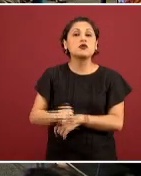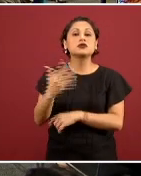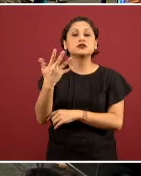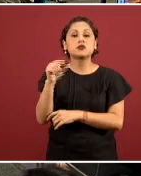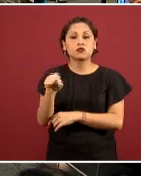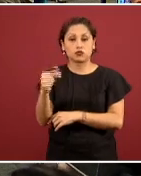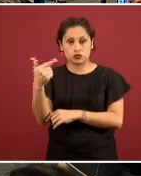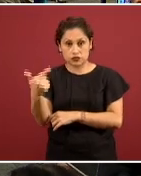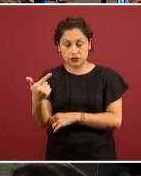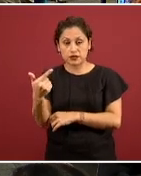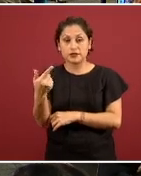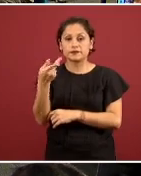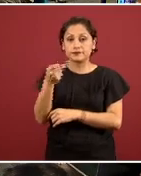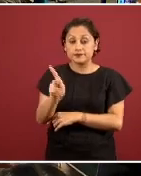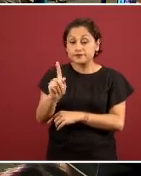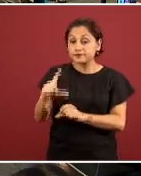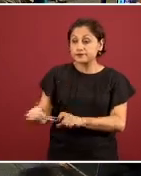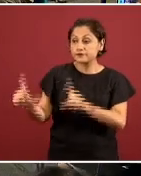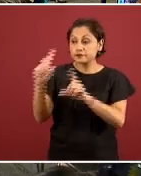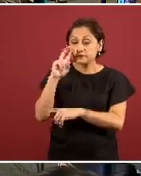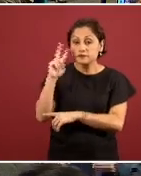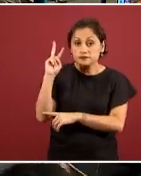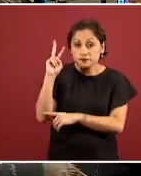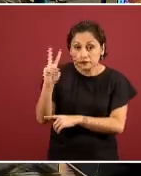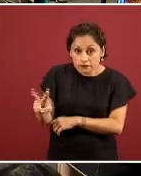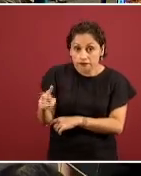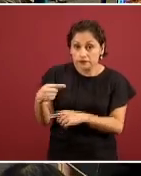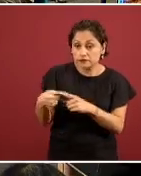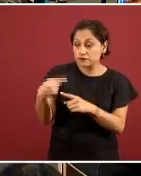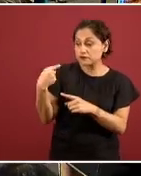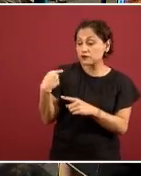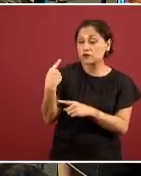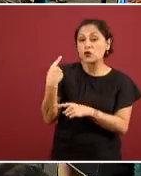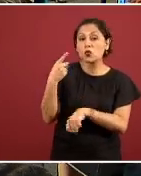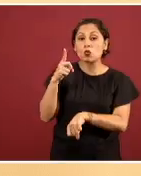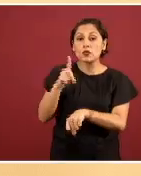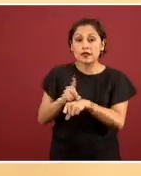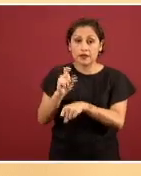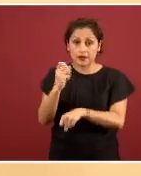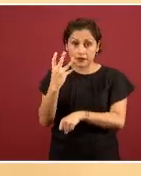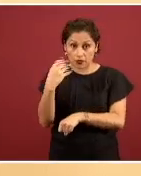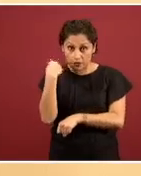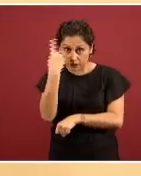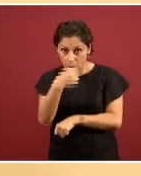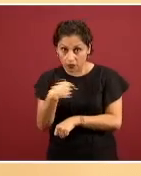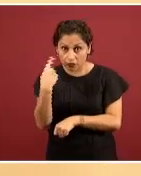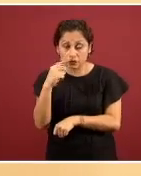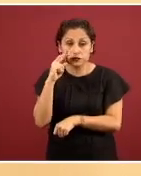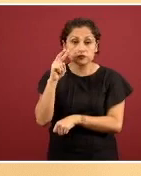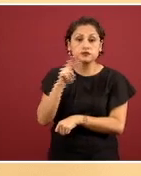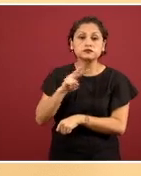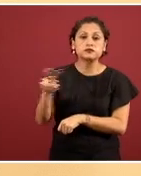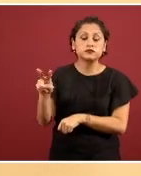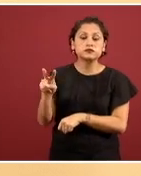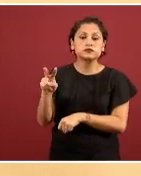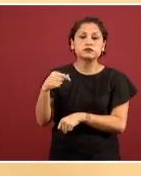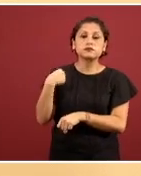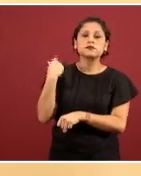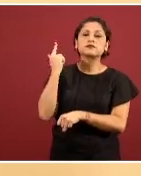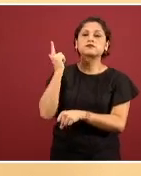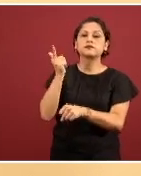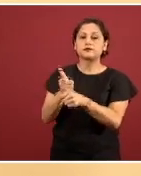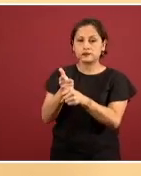transmisión o los casos confirmados en las últimas 24 horas, vemos cómo ahora Europa y